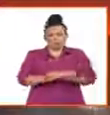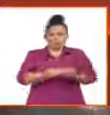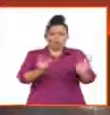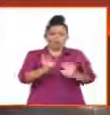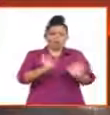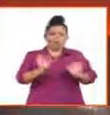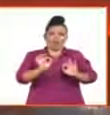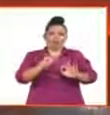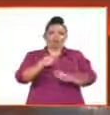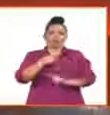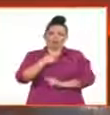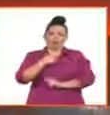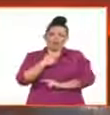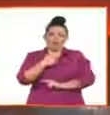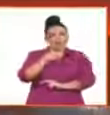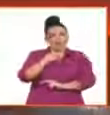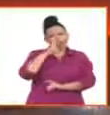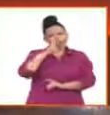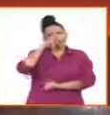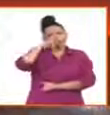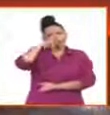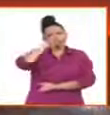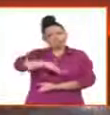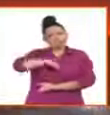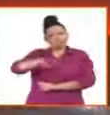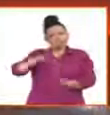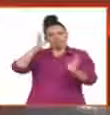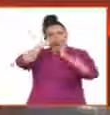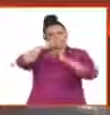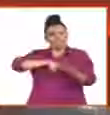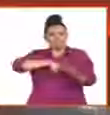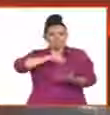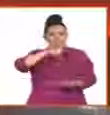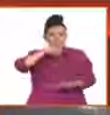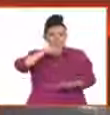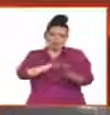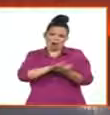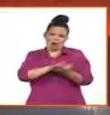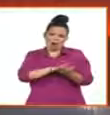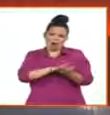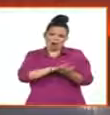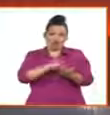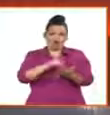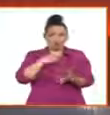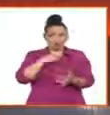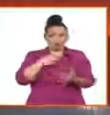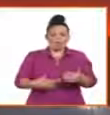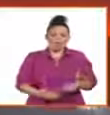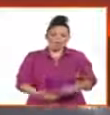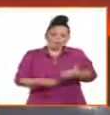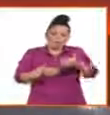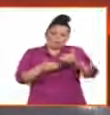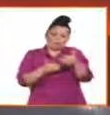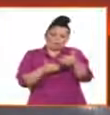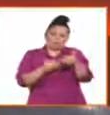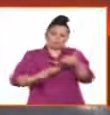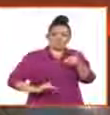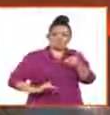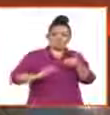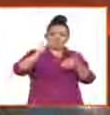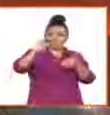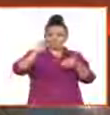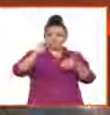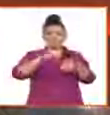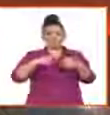a un niño que está en estado de desamparo, de abandono. Pero ese no es el fundamento de la